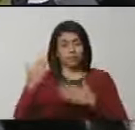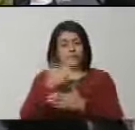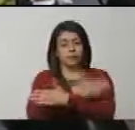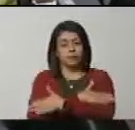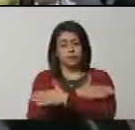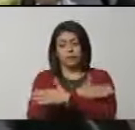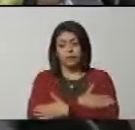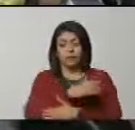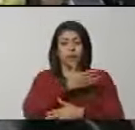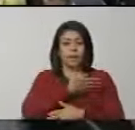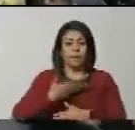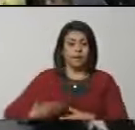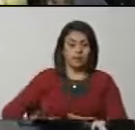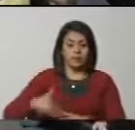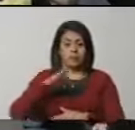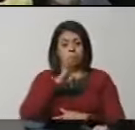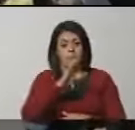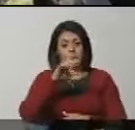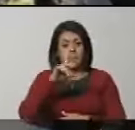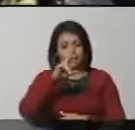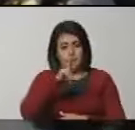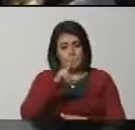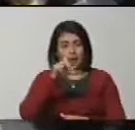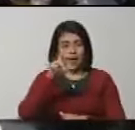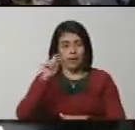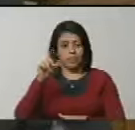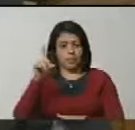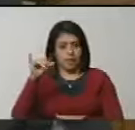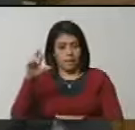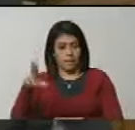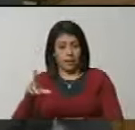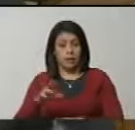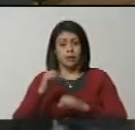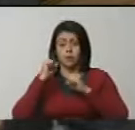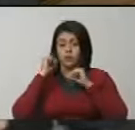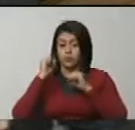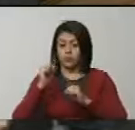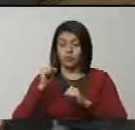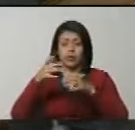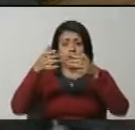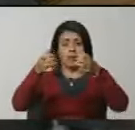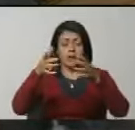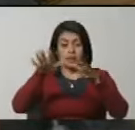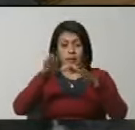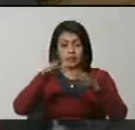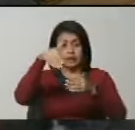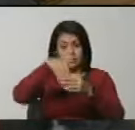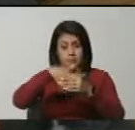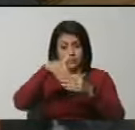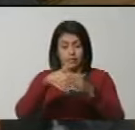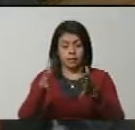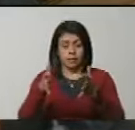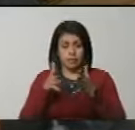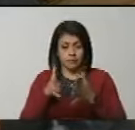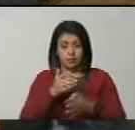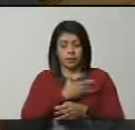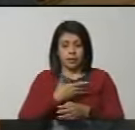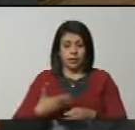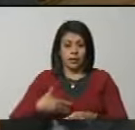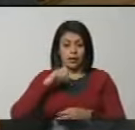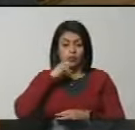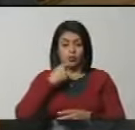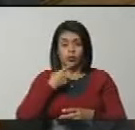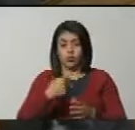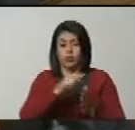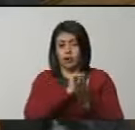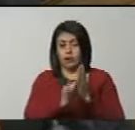y felicitaciones al presidente Vladimir Putin por su contundente reelección como presidente de la Federación de Rusia. De acuerdo a lo